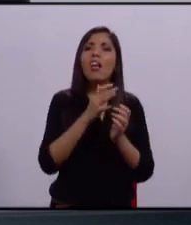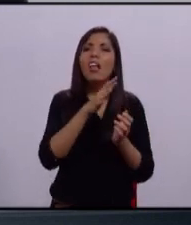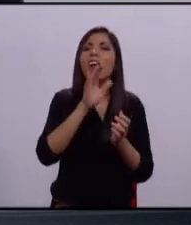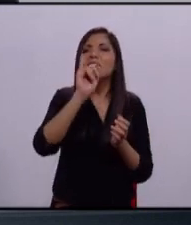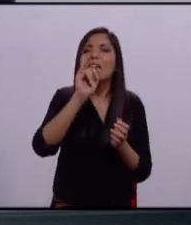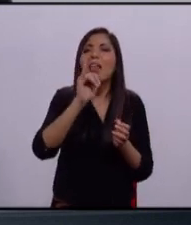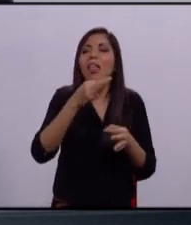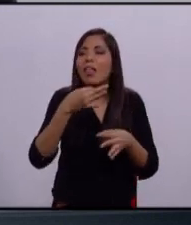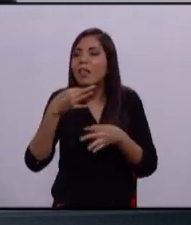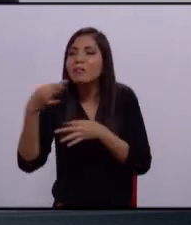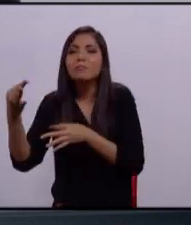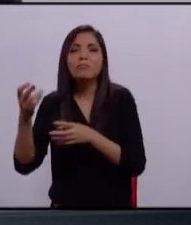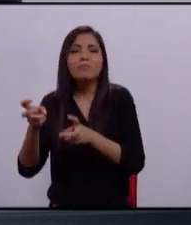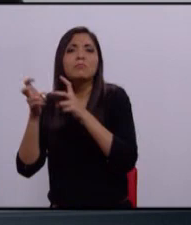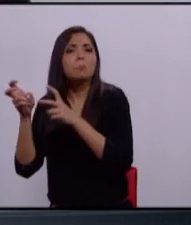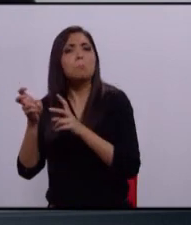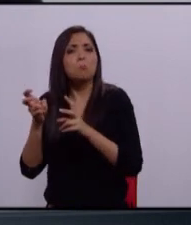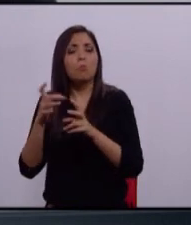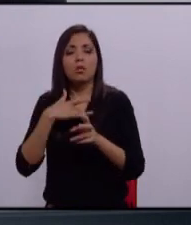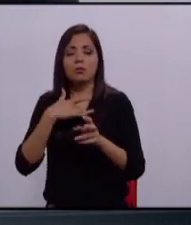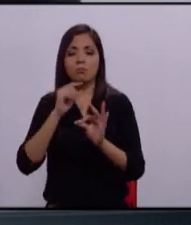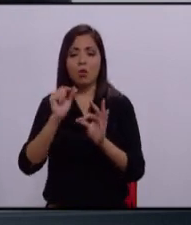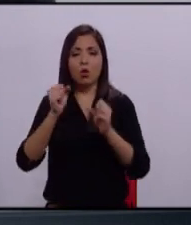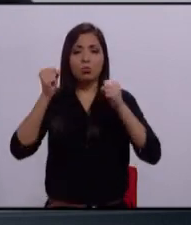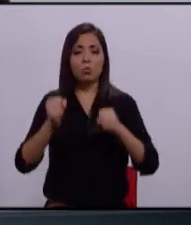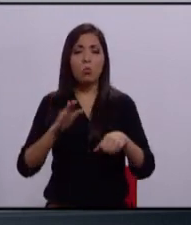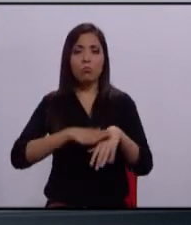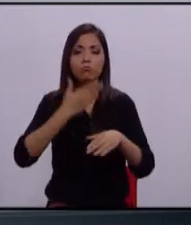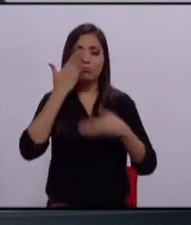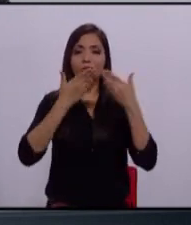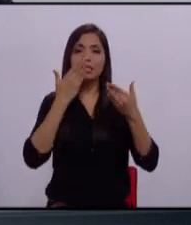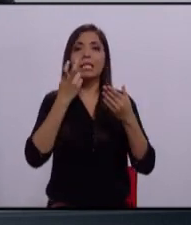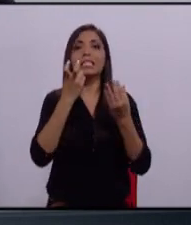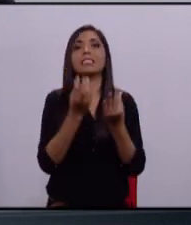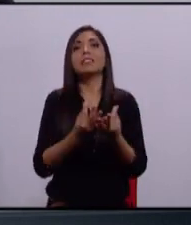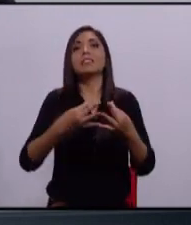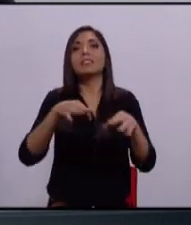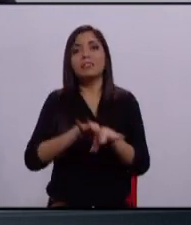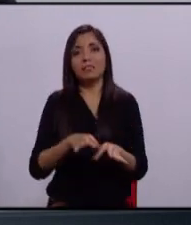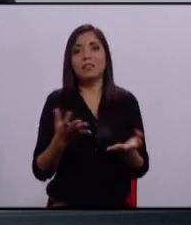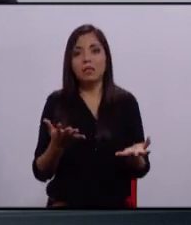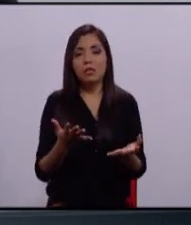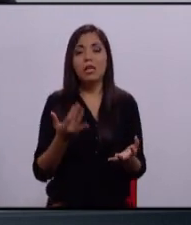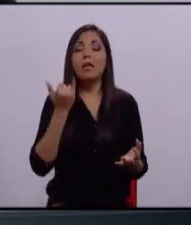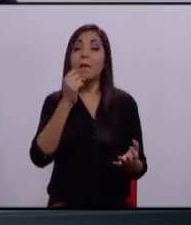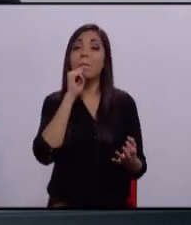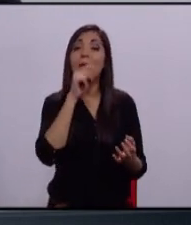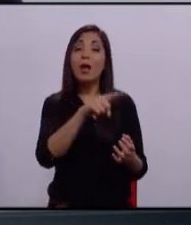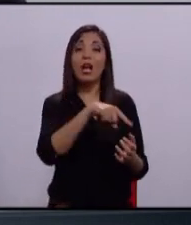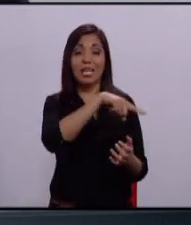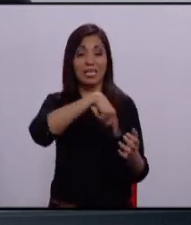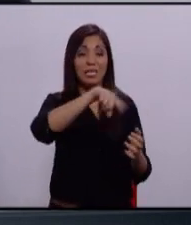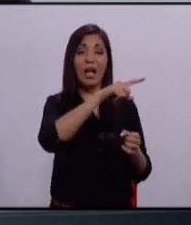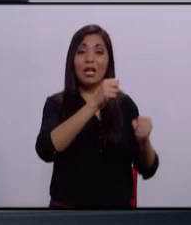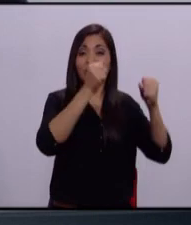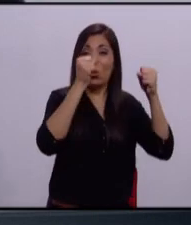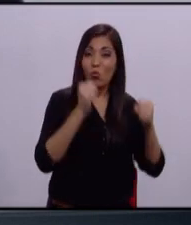la criminalidad. Esto, si bien es cierto, también afecta a la seguridad. La seguridad